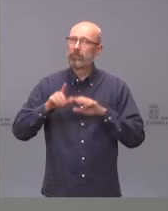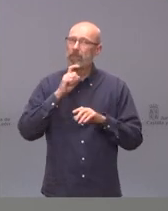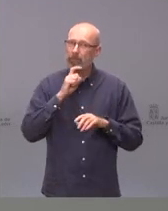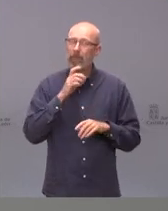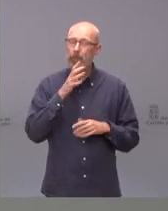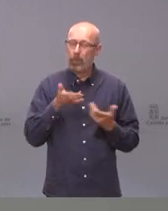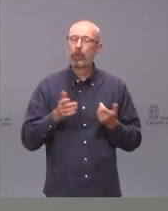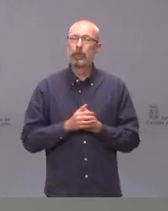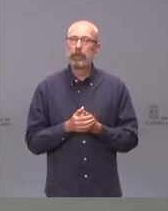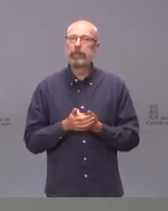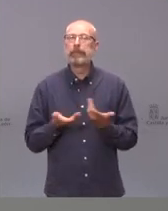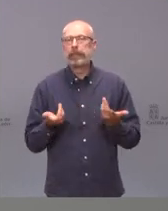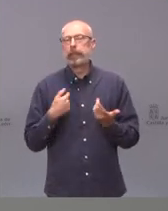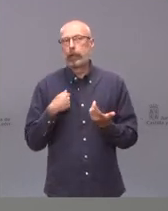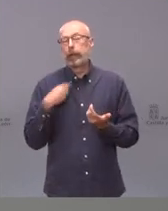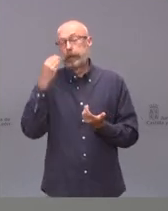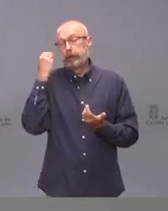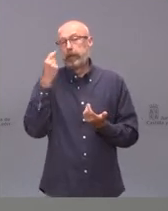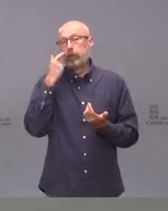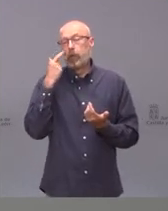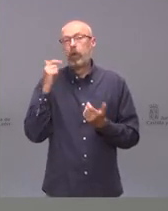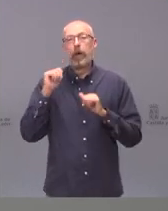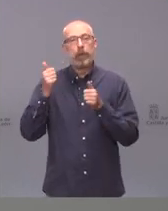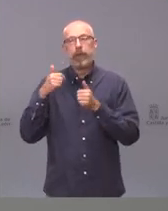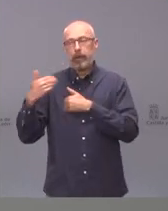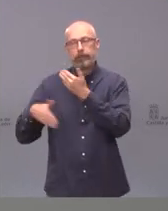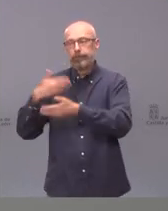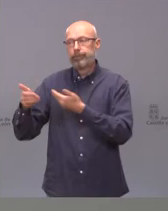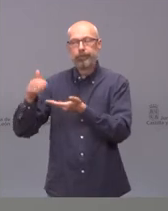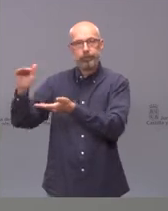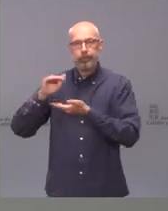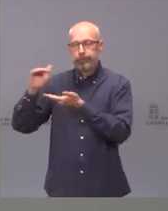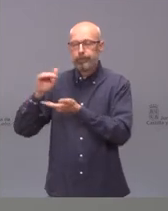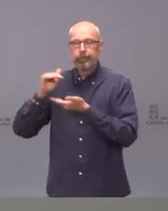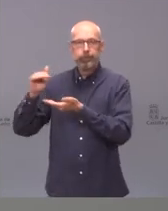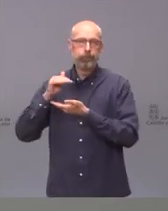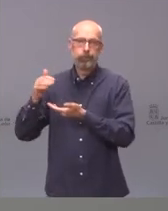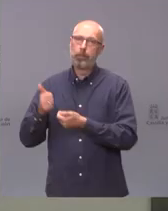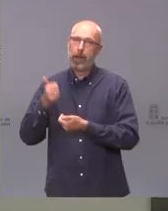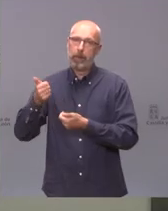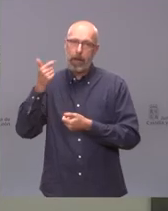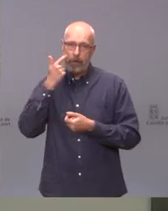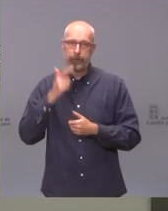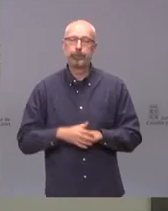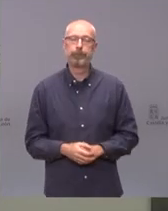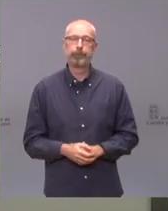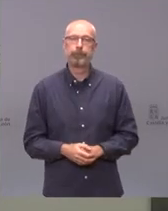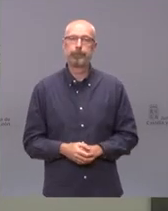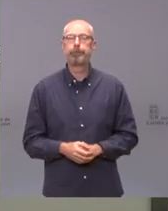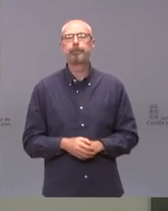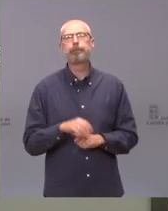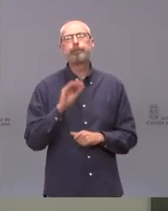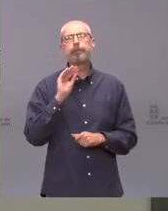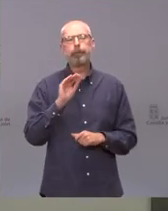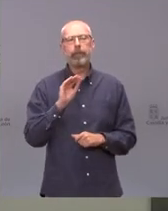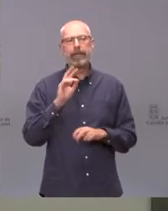difícil. Pero bueno, yo espero que vayan cogiendo ritmo y que nos vayan llegando más vacunas. Sí, con respecto